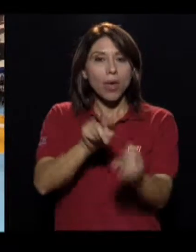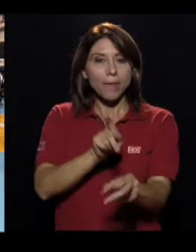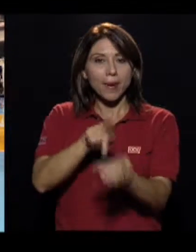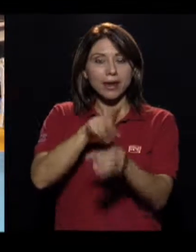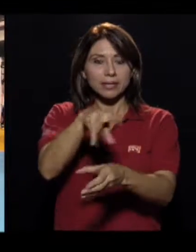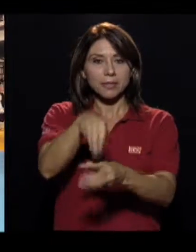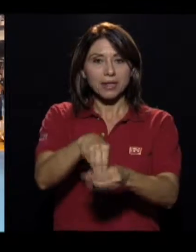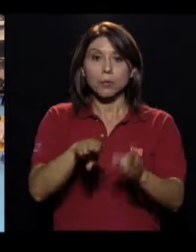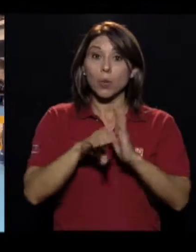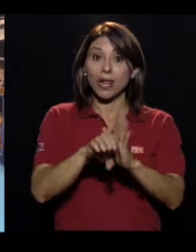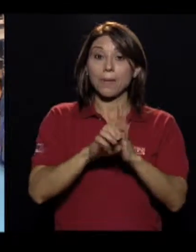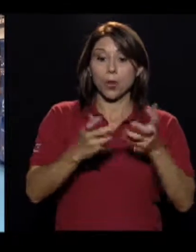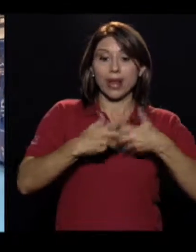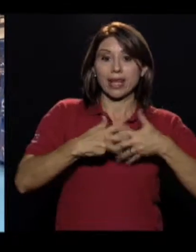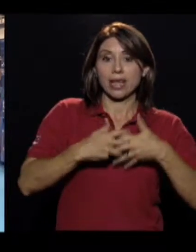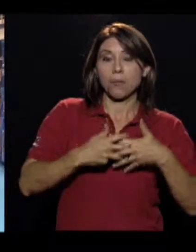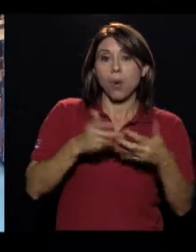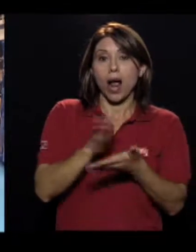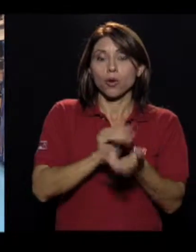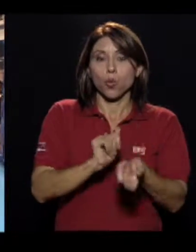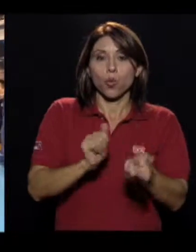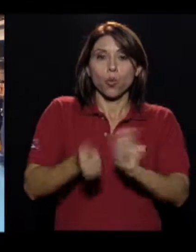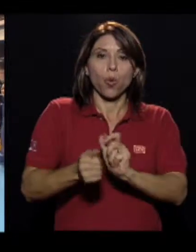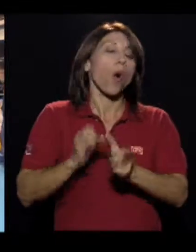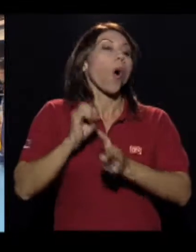¿Qué el deporte adaptado?